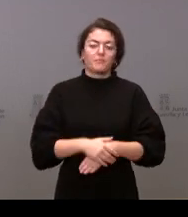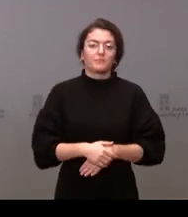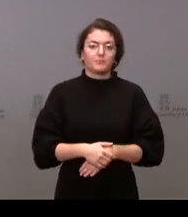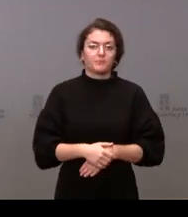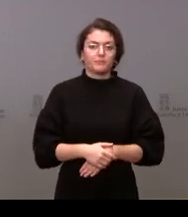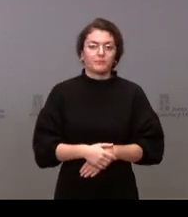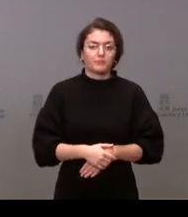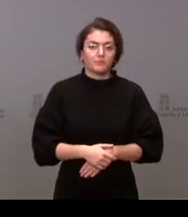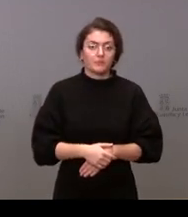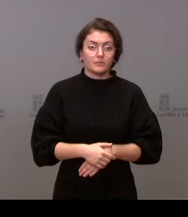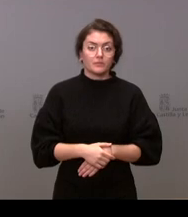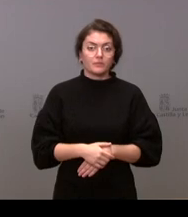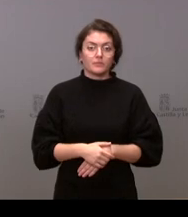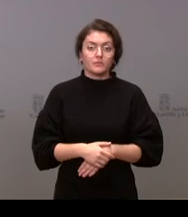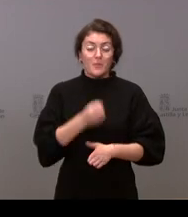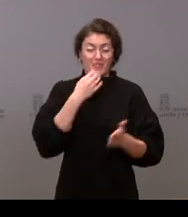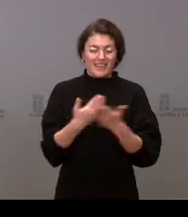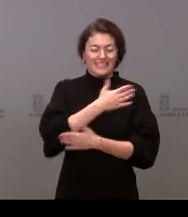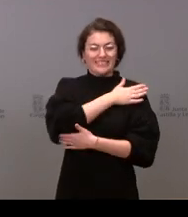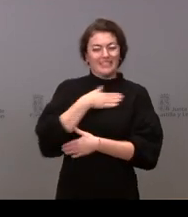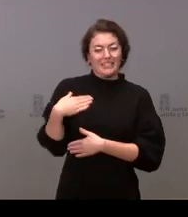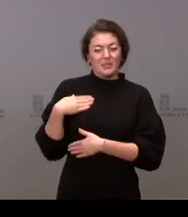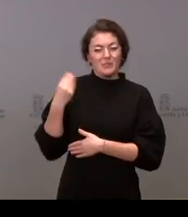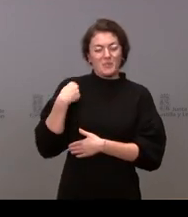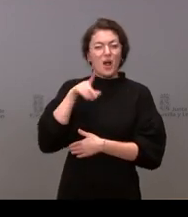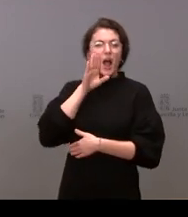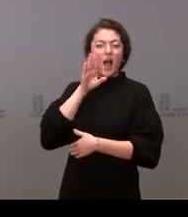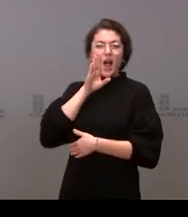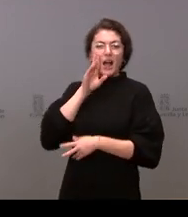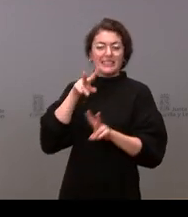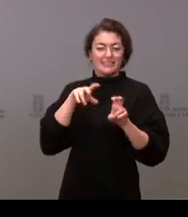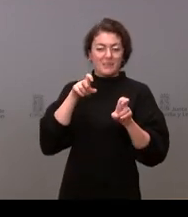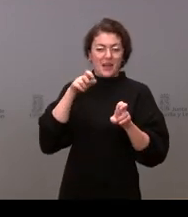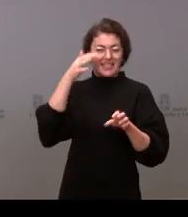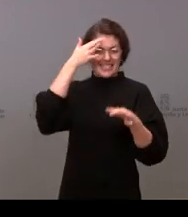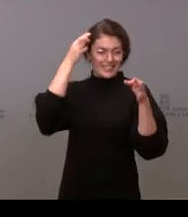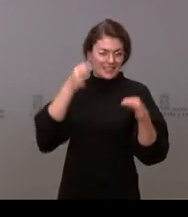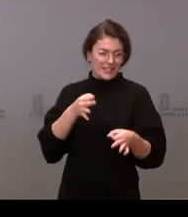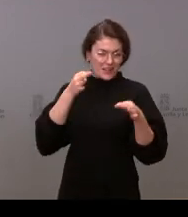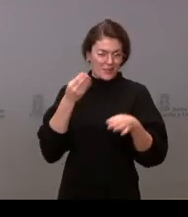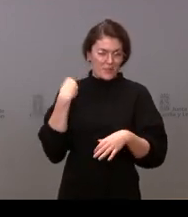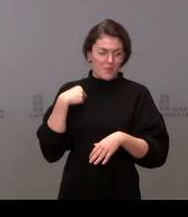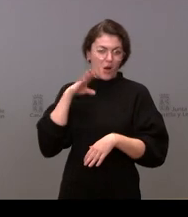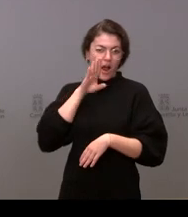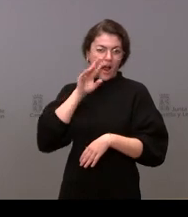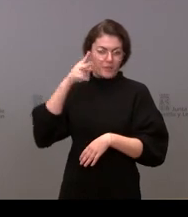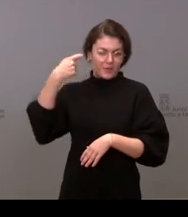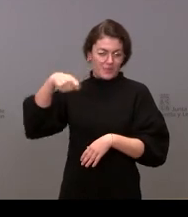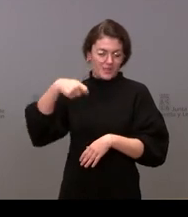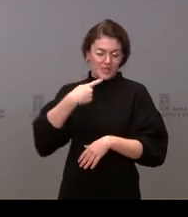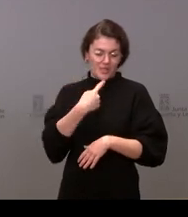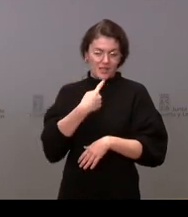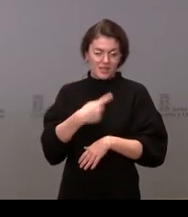bueno retomando un poco la valoración del sentido común que ha hecho el vicepresidente quería preguntarle si